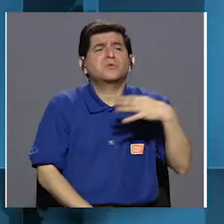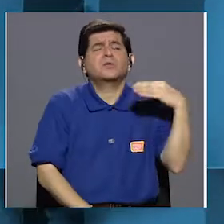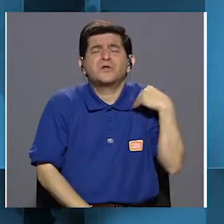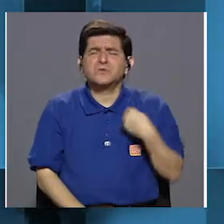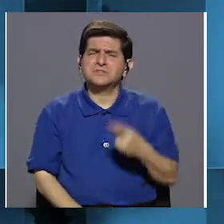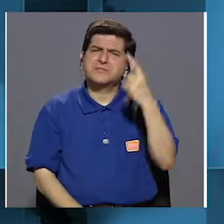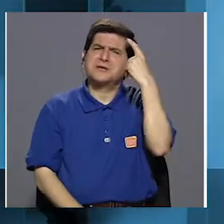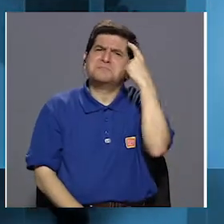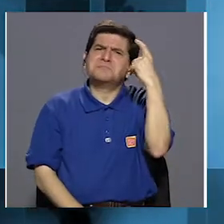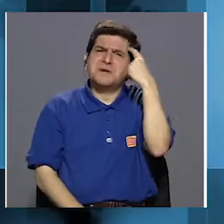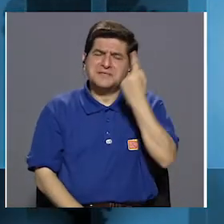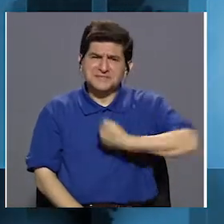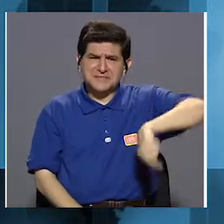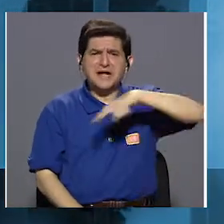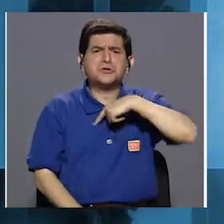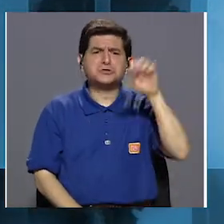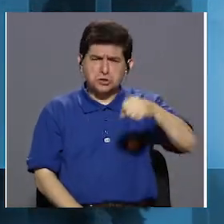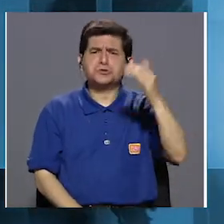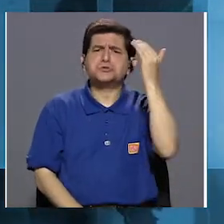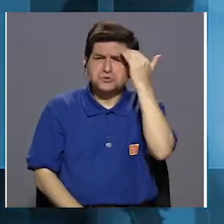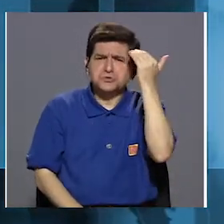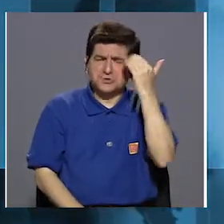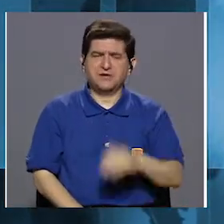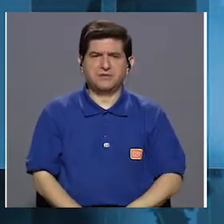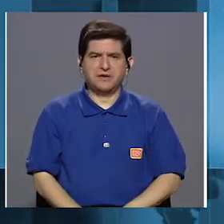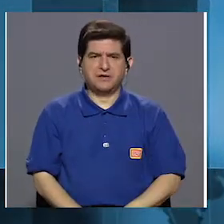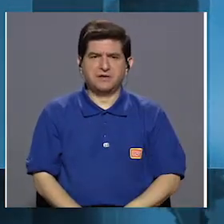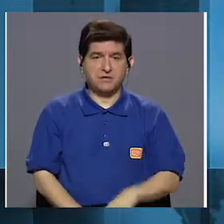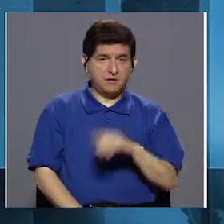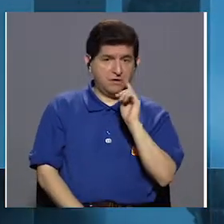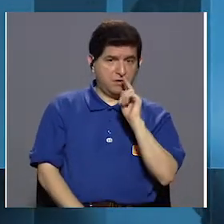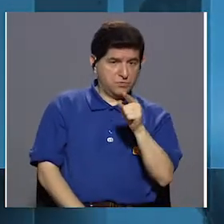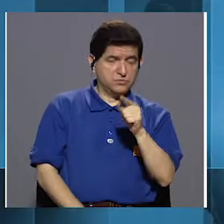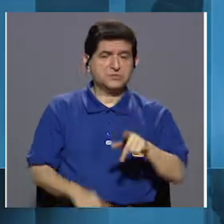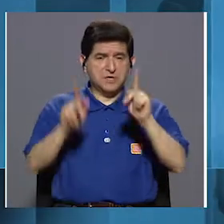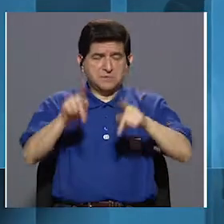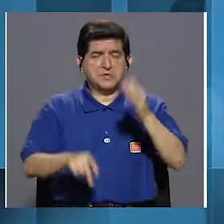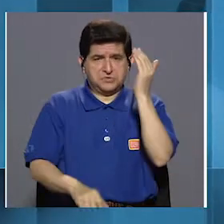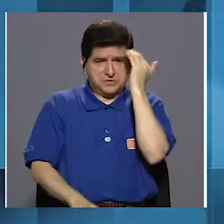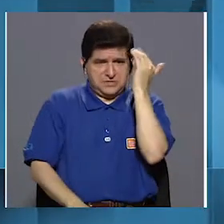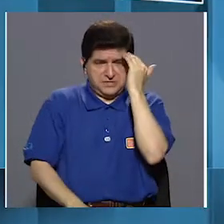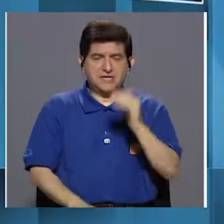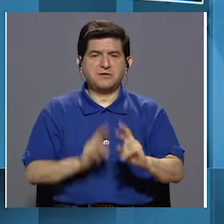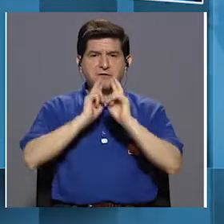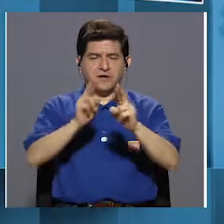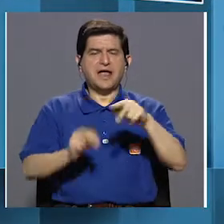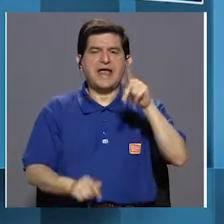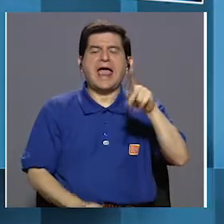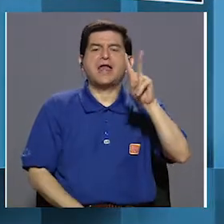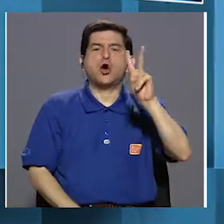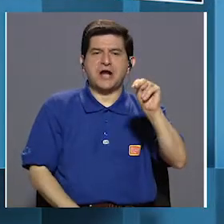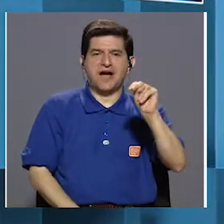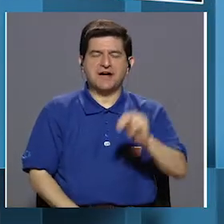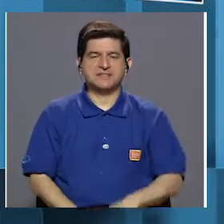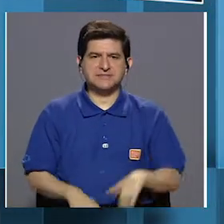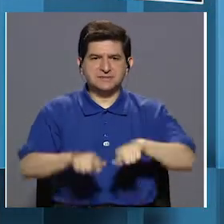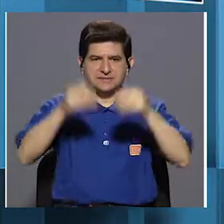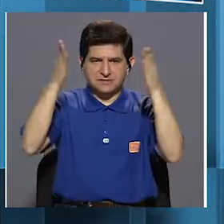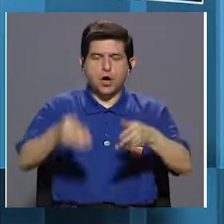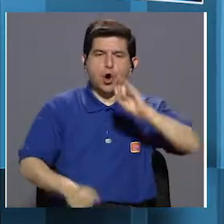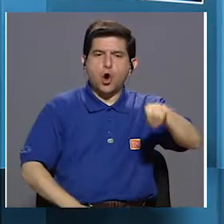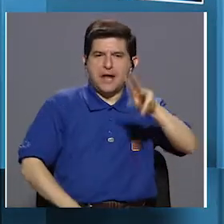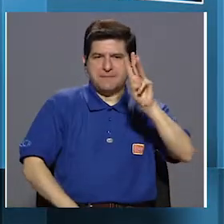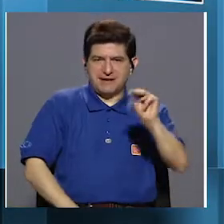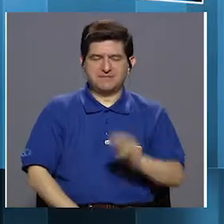nos hace pensar que nosotros sí sabemos. Ustedes son los que saben más, le respondió Keylor Navas al periodista Jorge